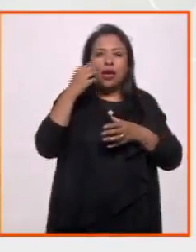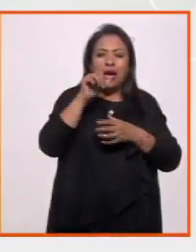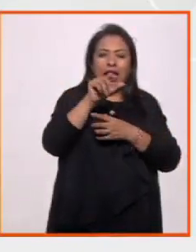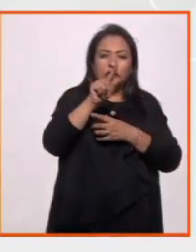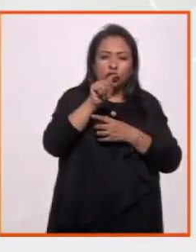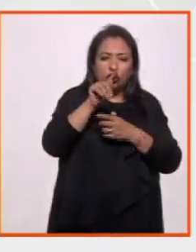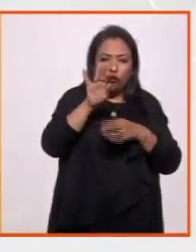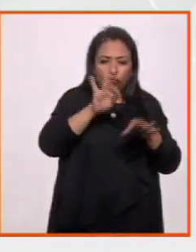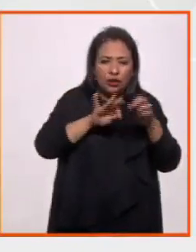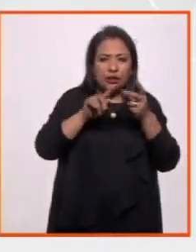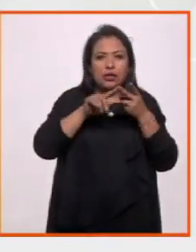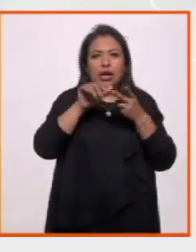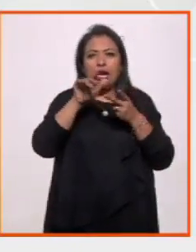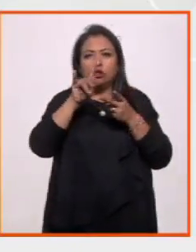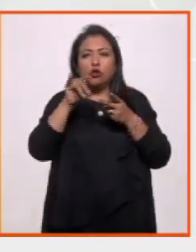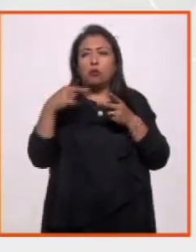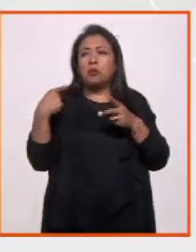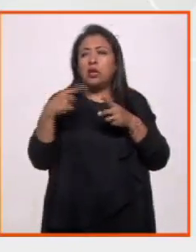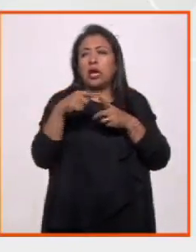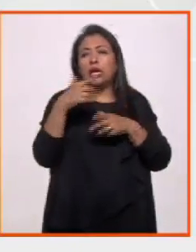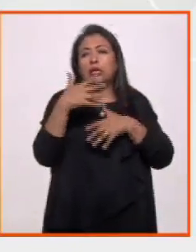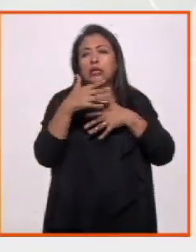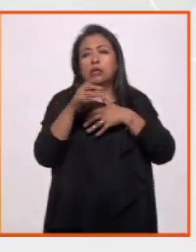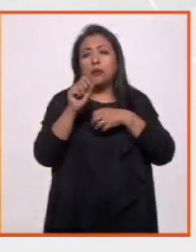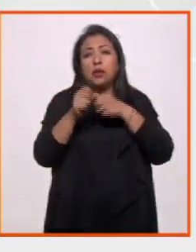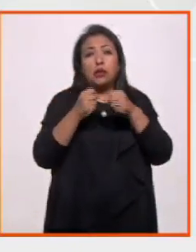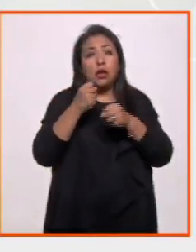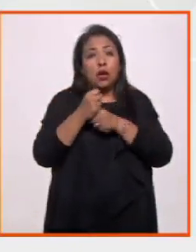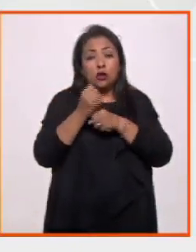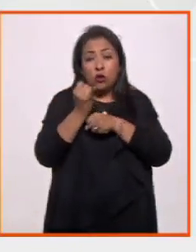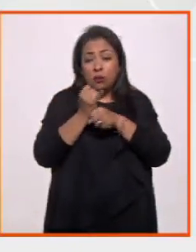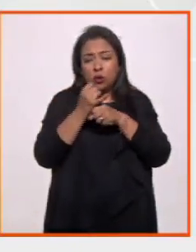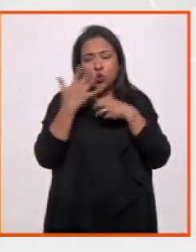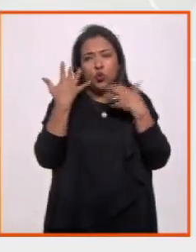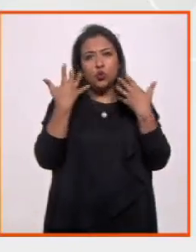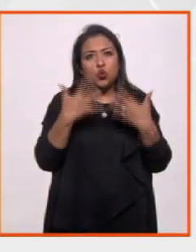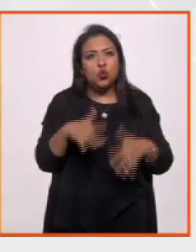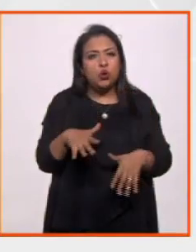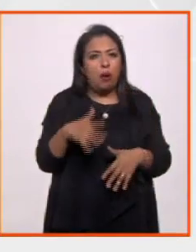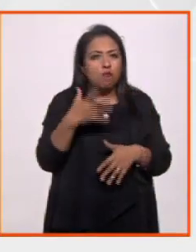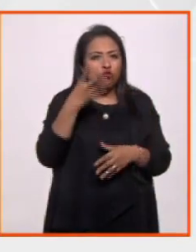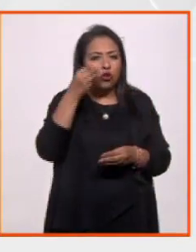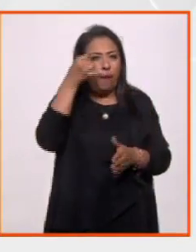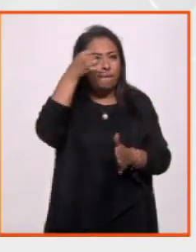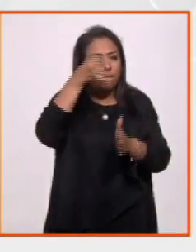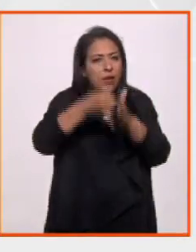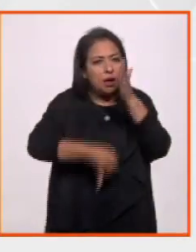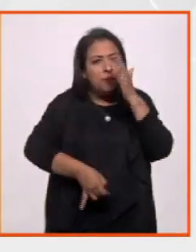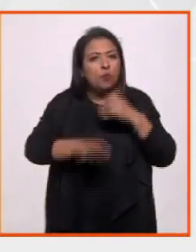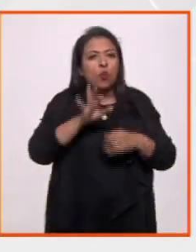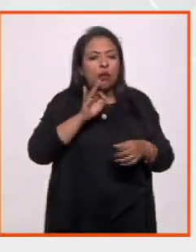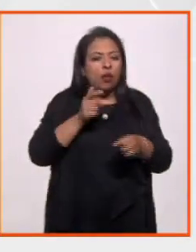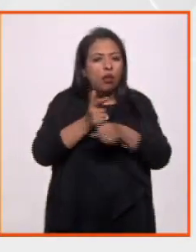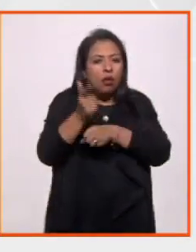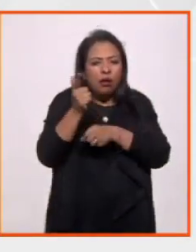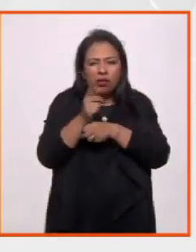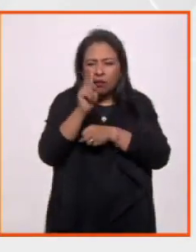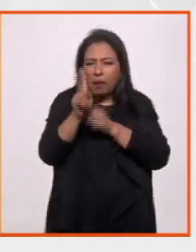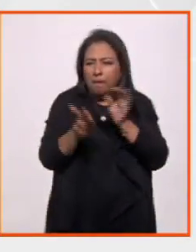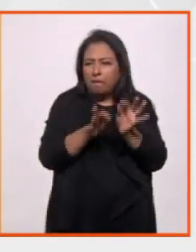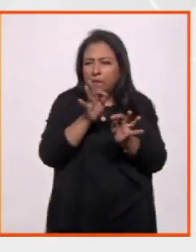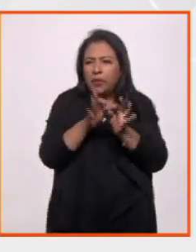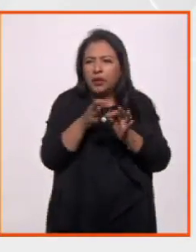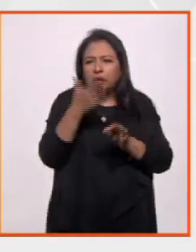en los últimos 15, 20 años han sido espléndidas. Nos han permitido ahora determinar con mucha